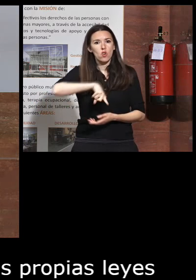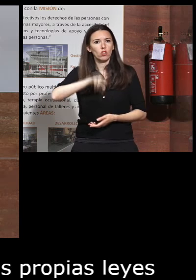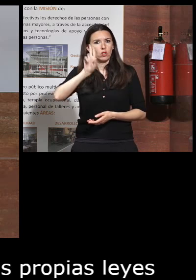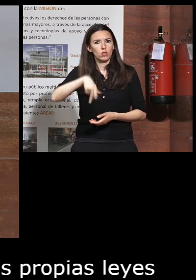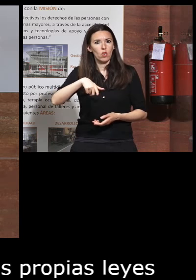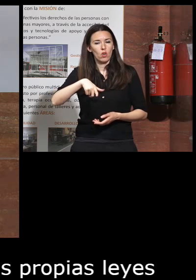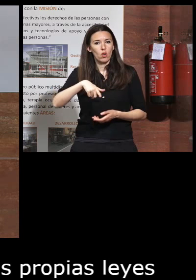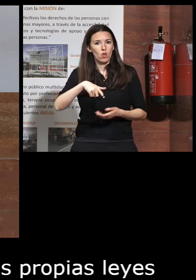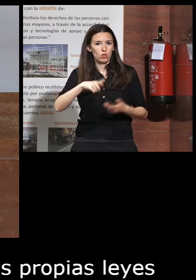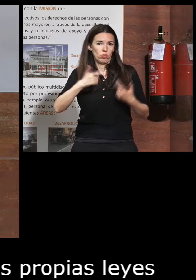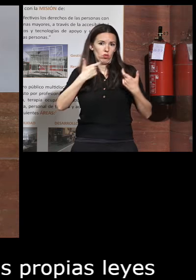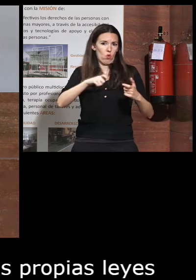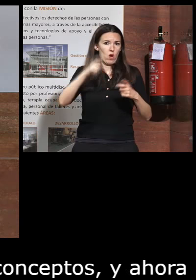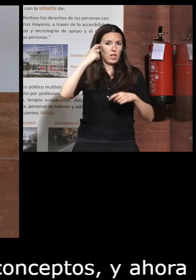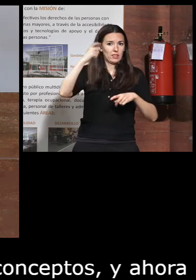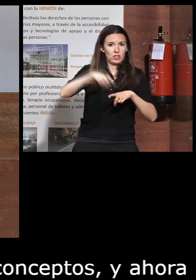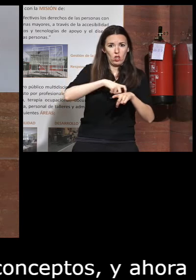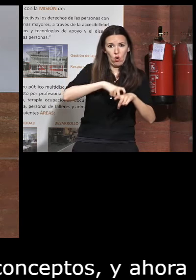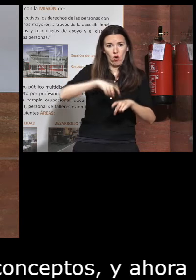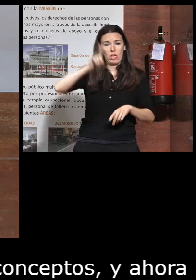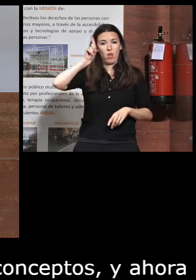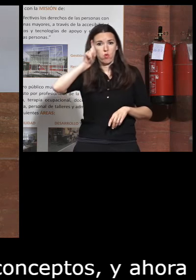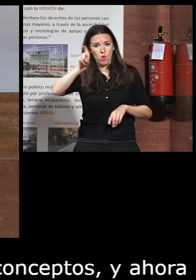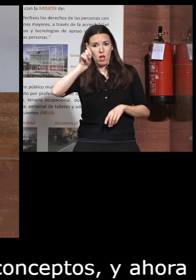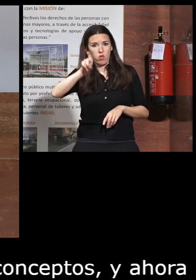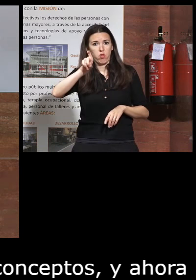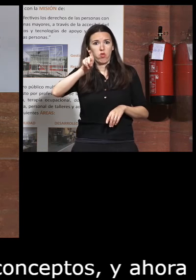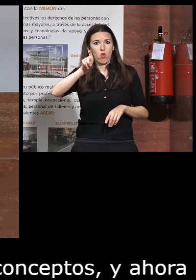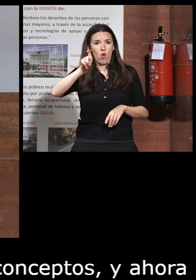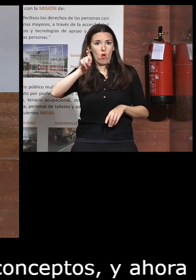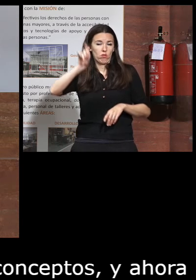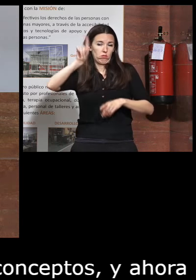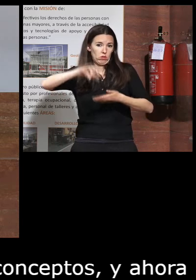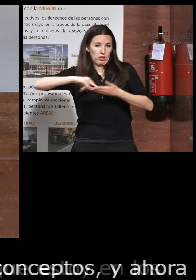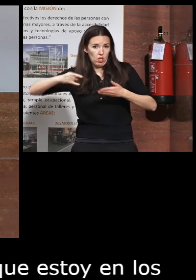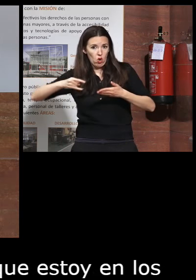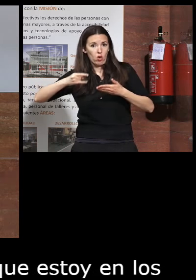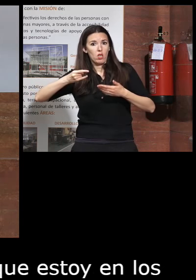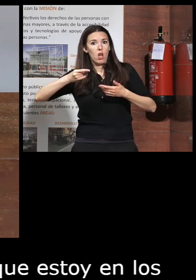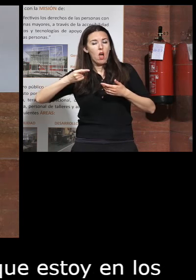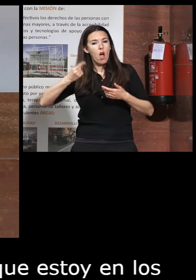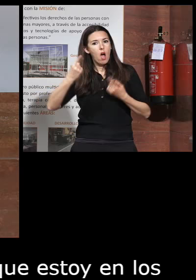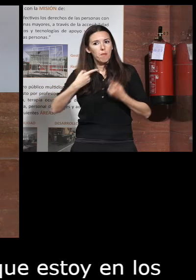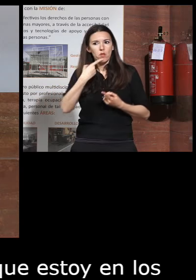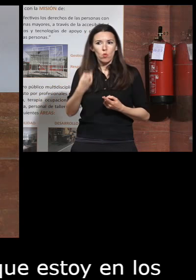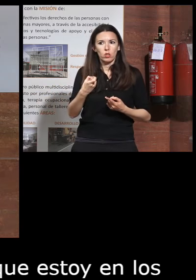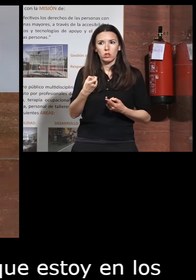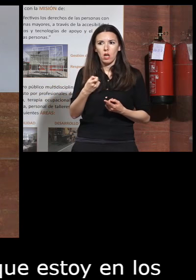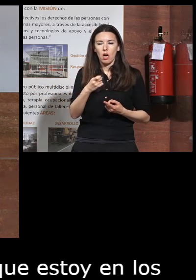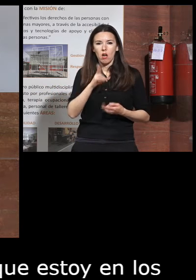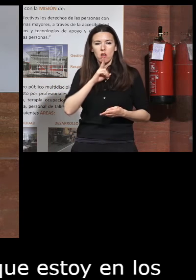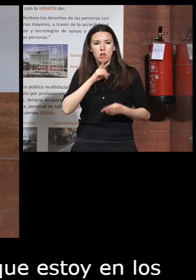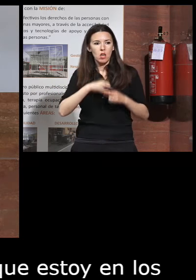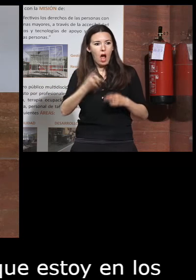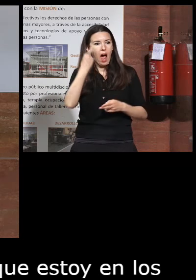que estoy en los grados de psicología de educación incluso en criminología a veces me cuesta saber cómo decirles a mis